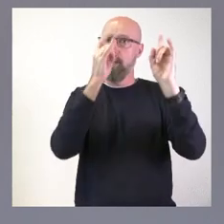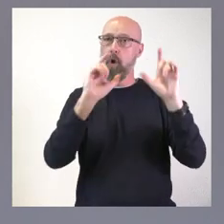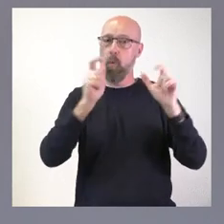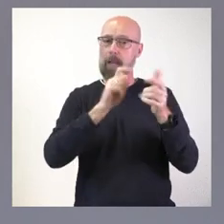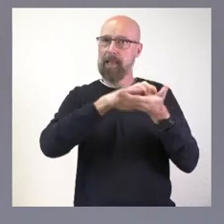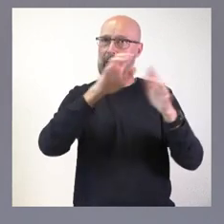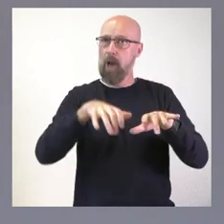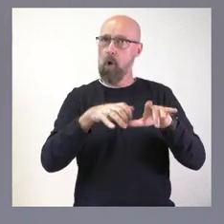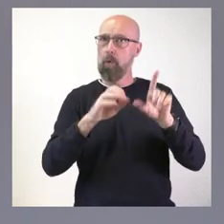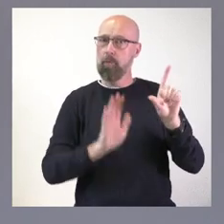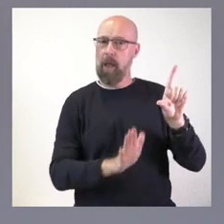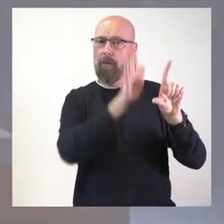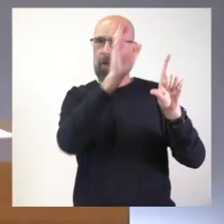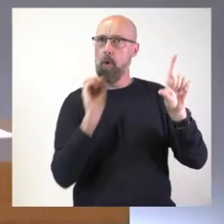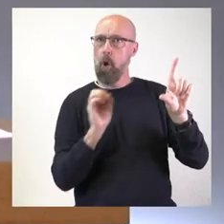de Castilla y León.